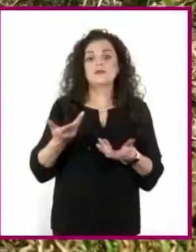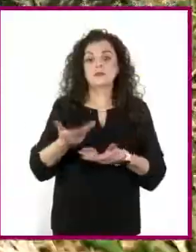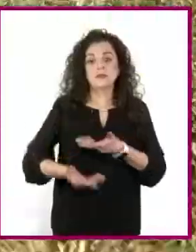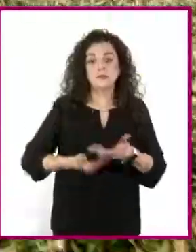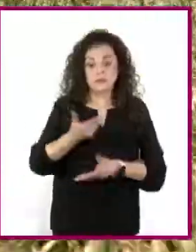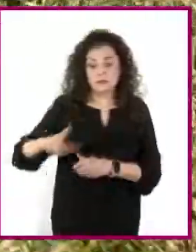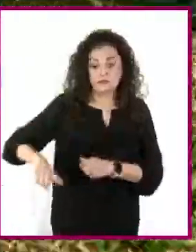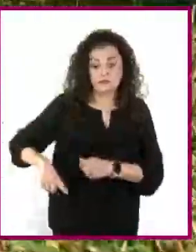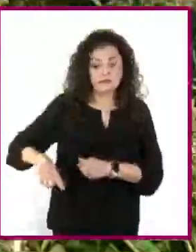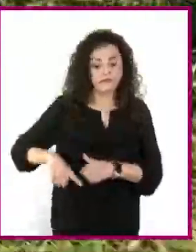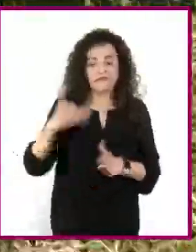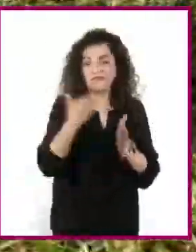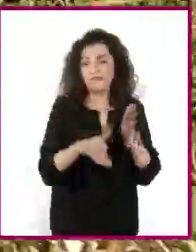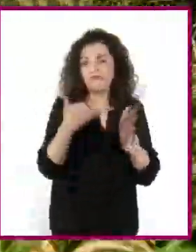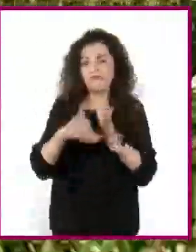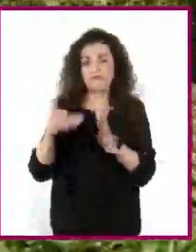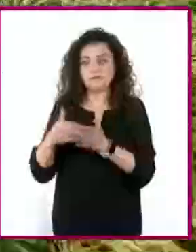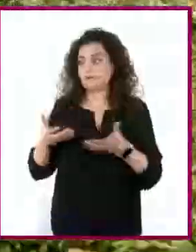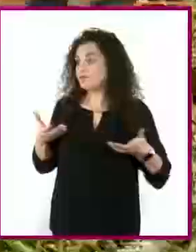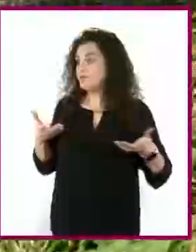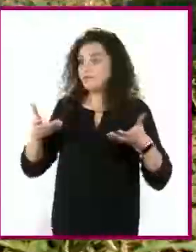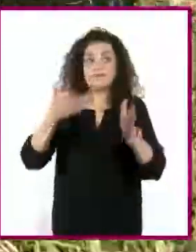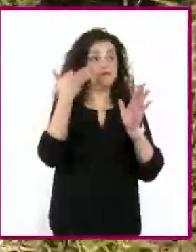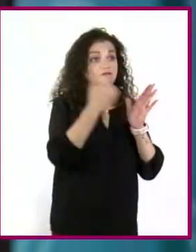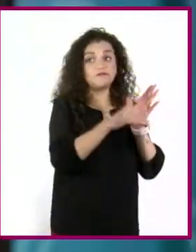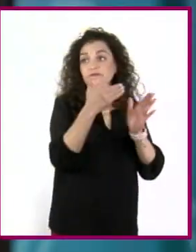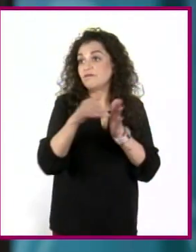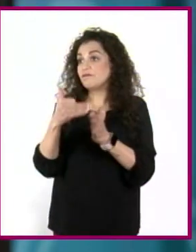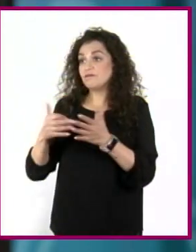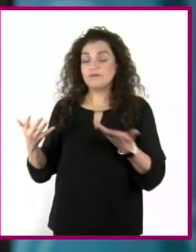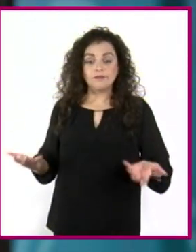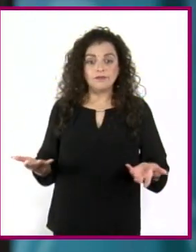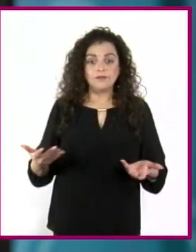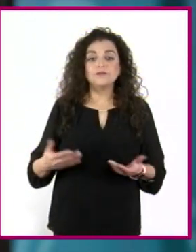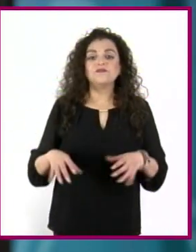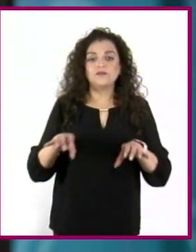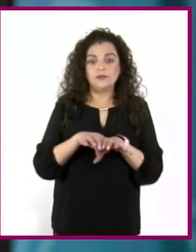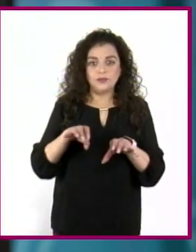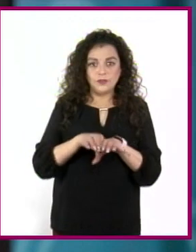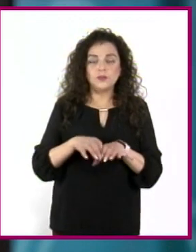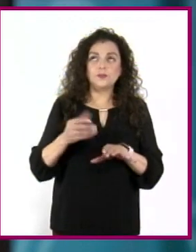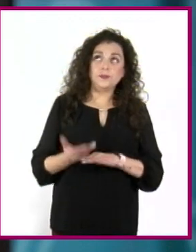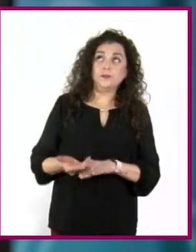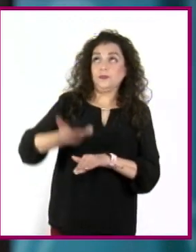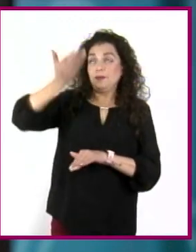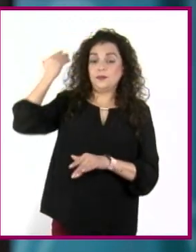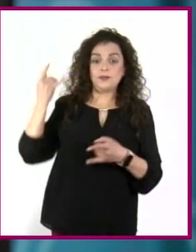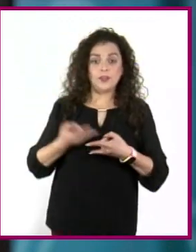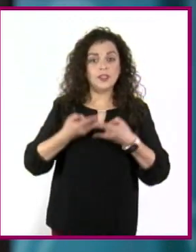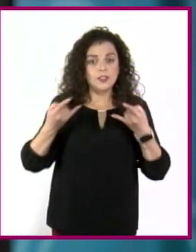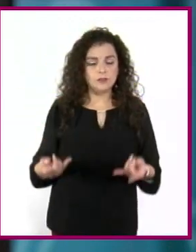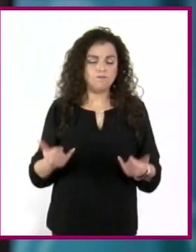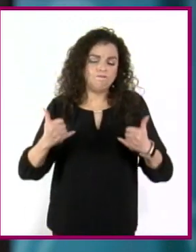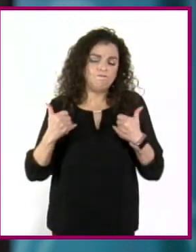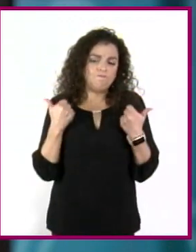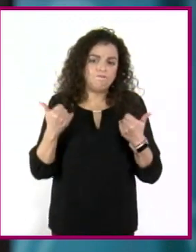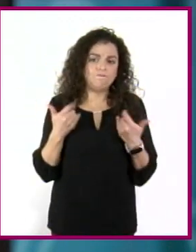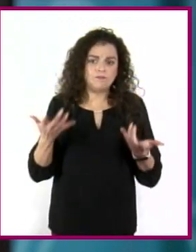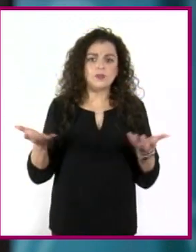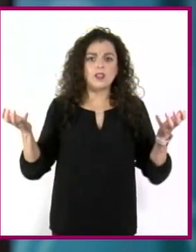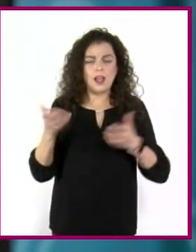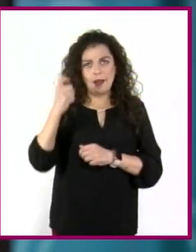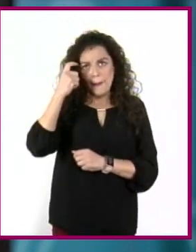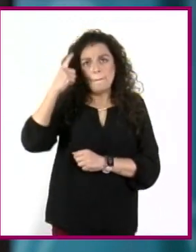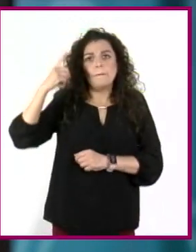deficientes y carencia en espacios públicos. En contraste, como ha sucedido en otros momentos de la historia, la juventud tiene la creatividad para